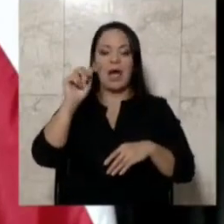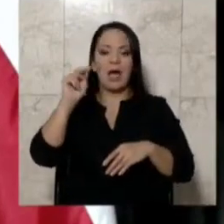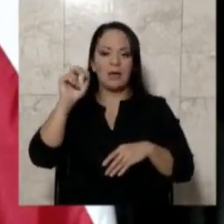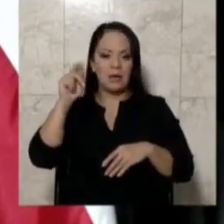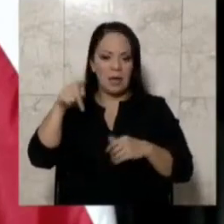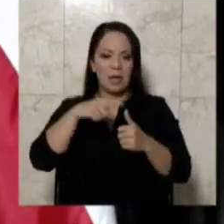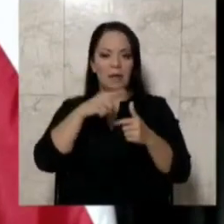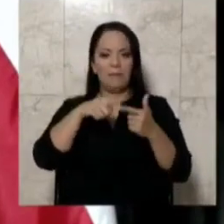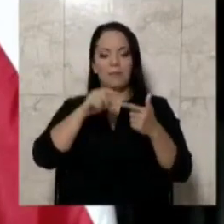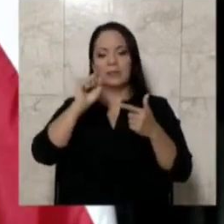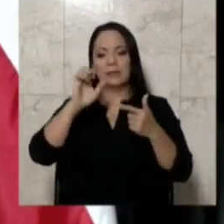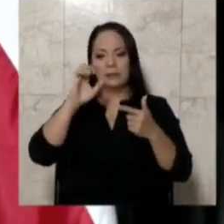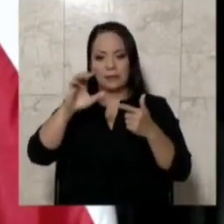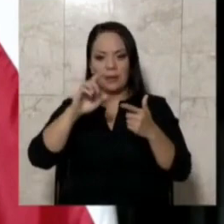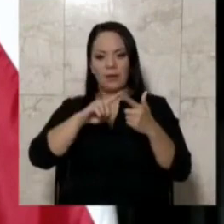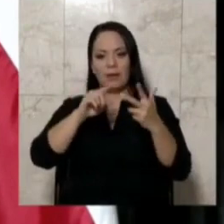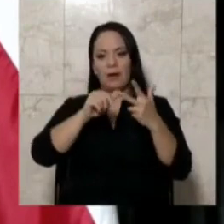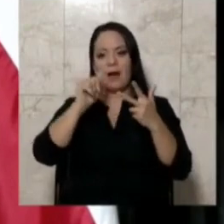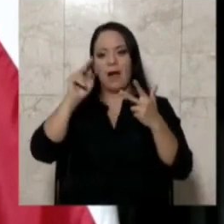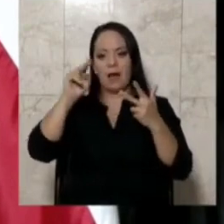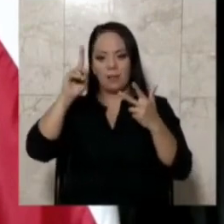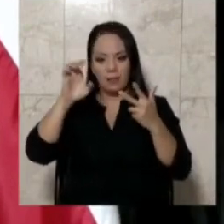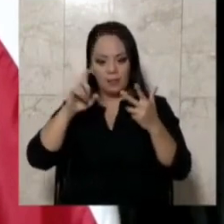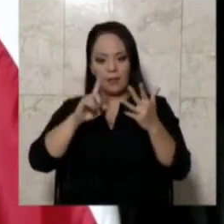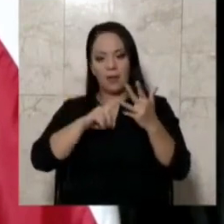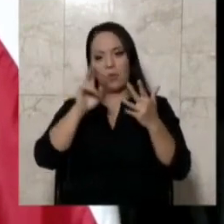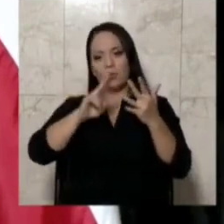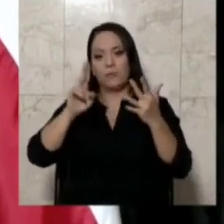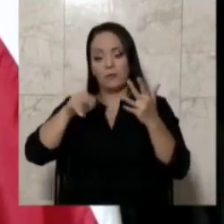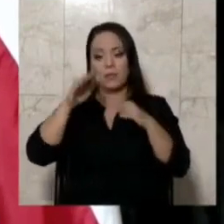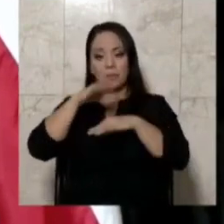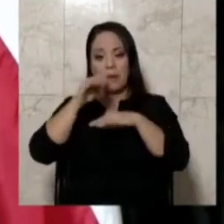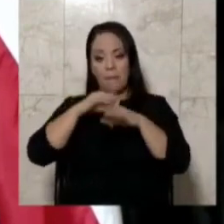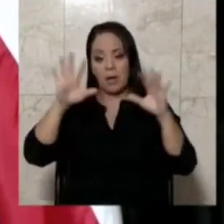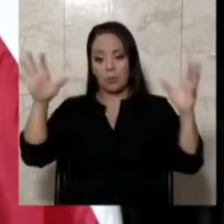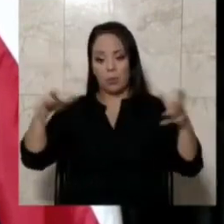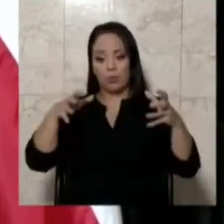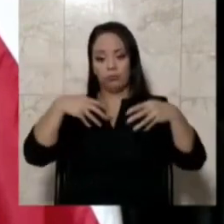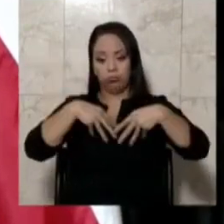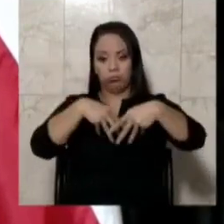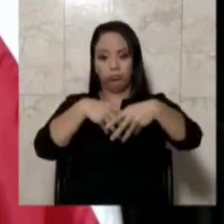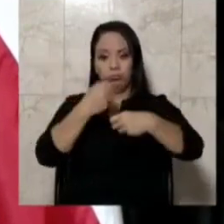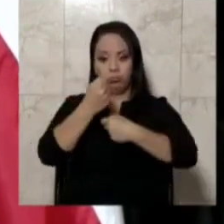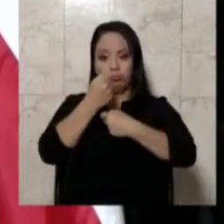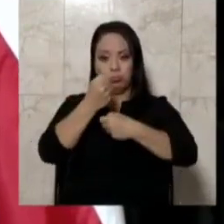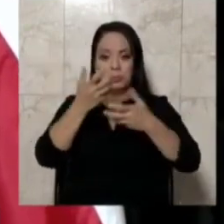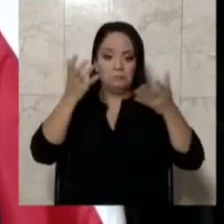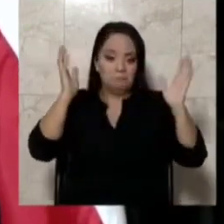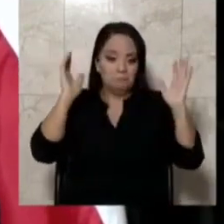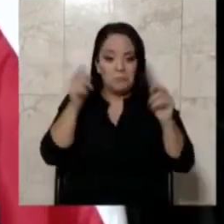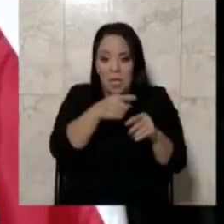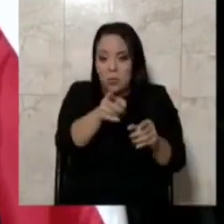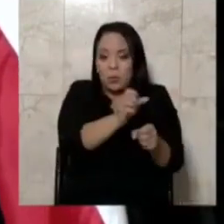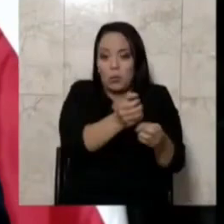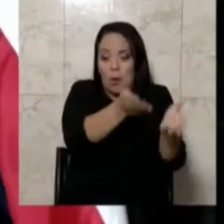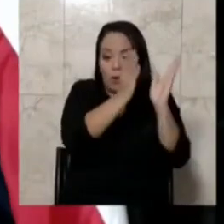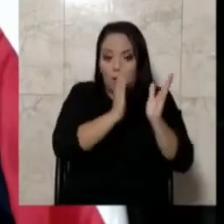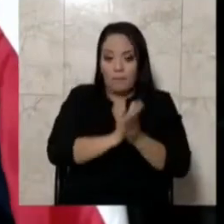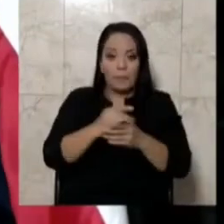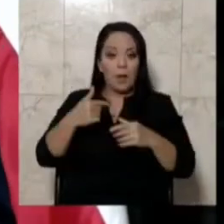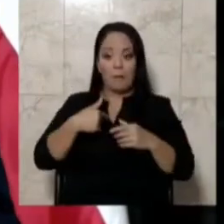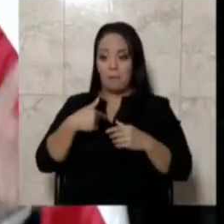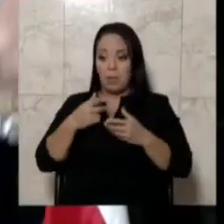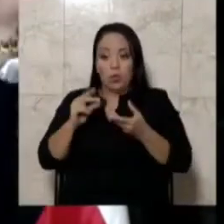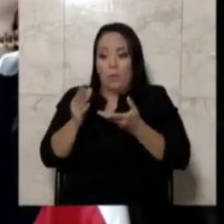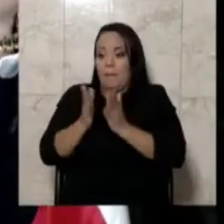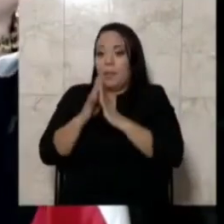ANDE, las universidades, a otra marcha, que se manifiesten. A mí nadie me ha pedido una cita para discutir